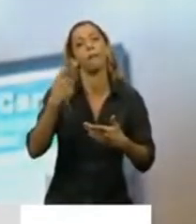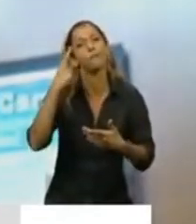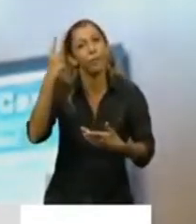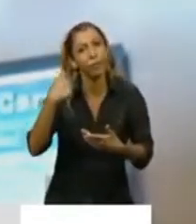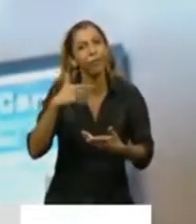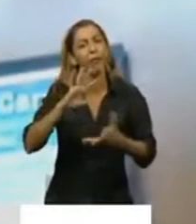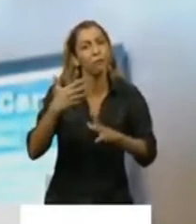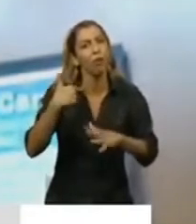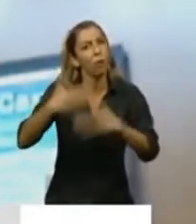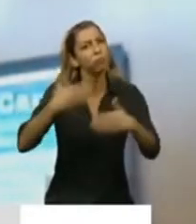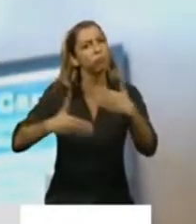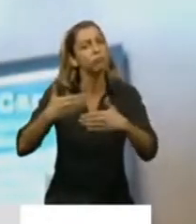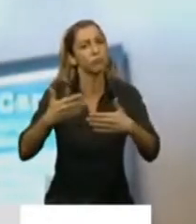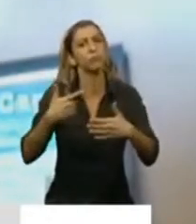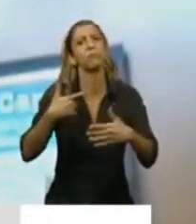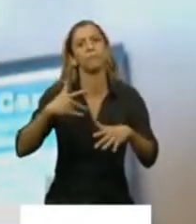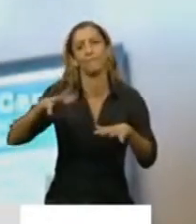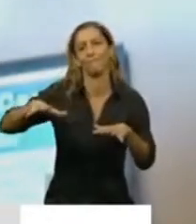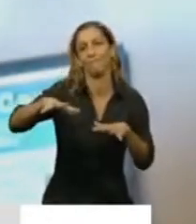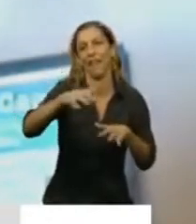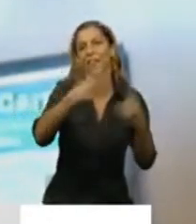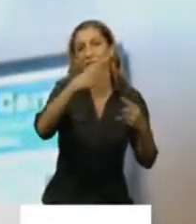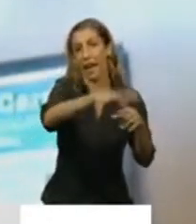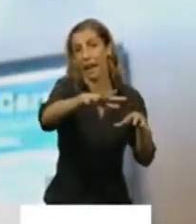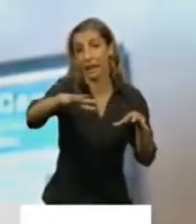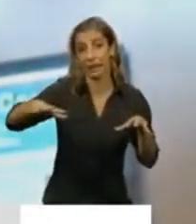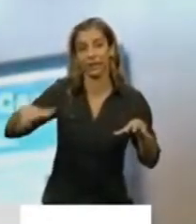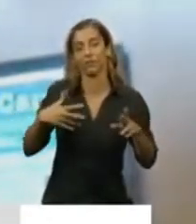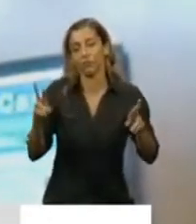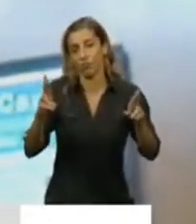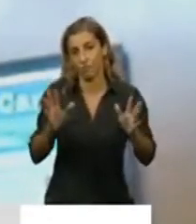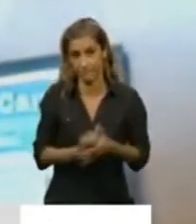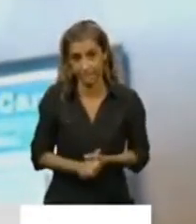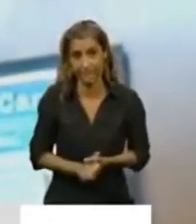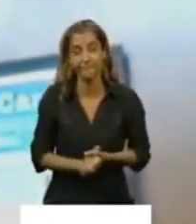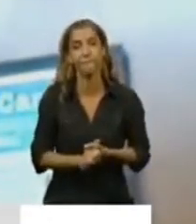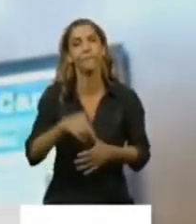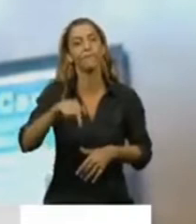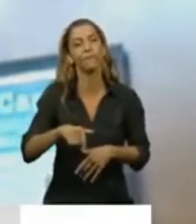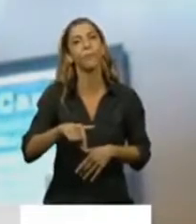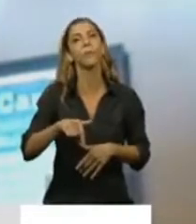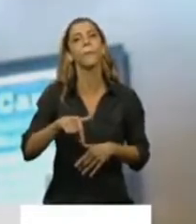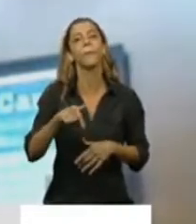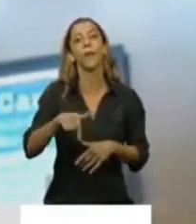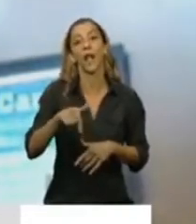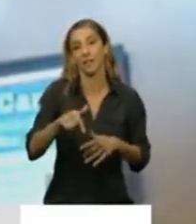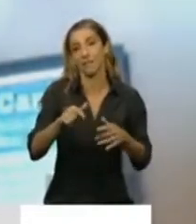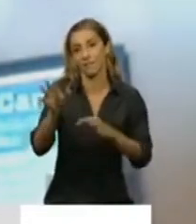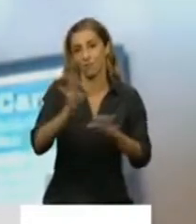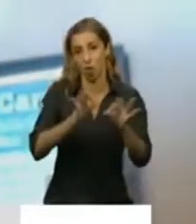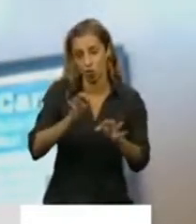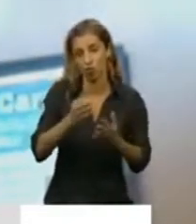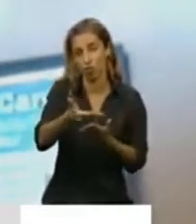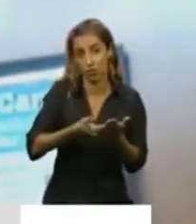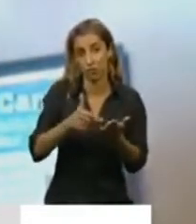este Congreso funcionando. El programa que vamos a aprobar o darle media sanción en este momento